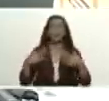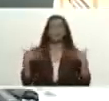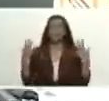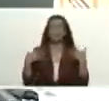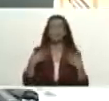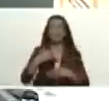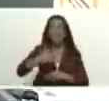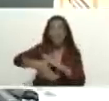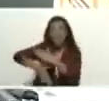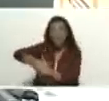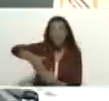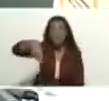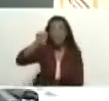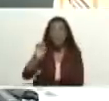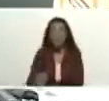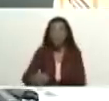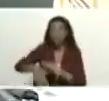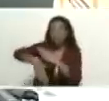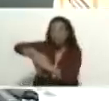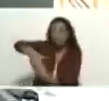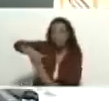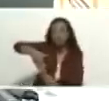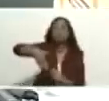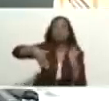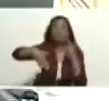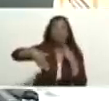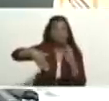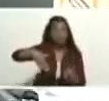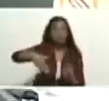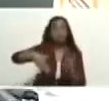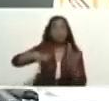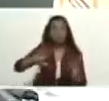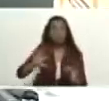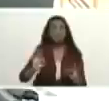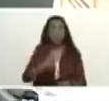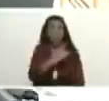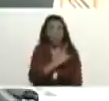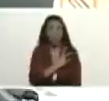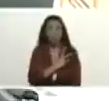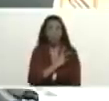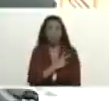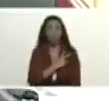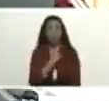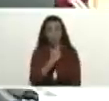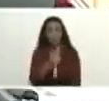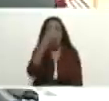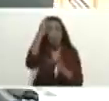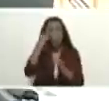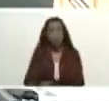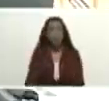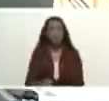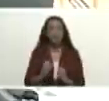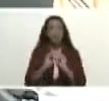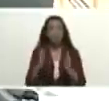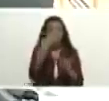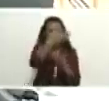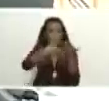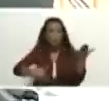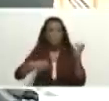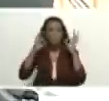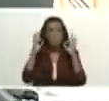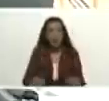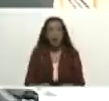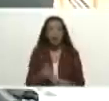Sudamérica tiene que lo dije lo dijo el presidente Lula creo que lo dijeron todos los presidentes